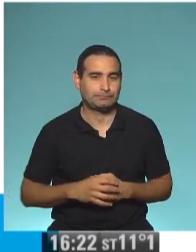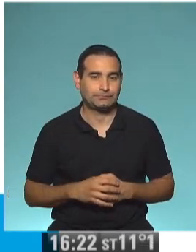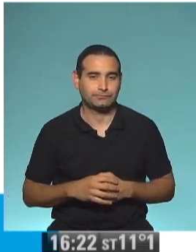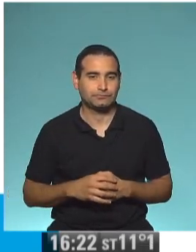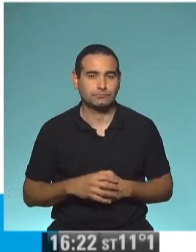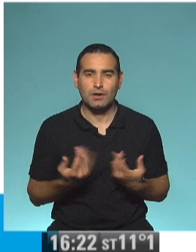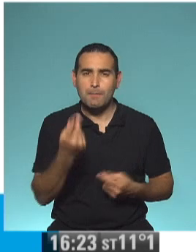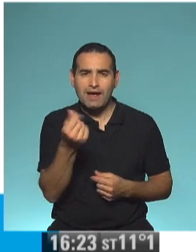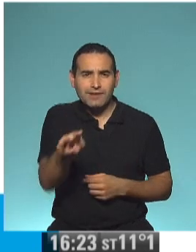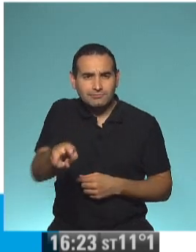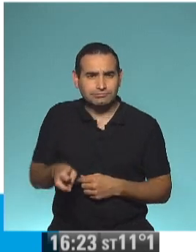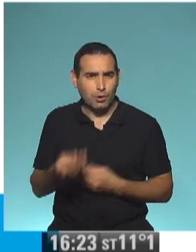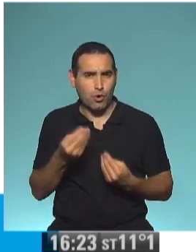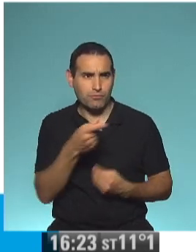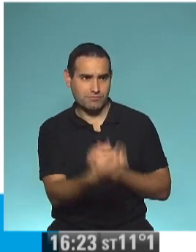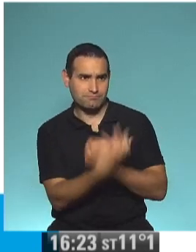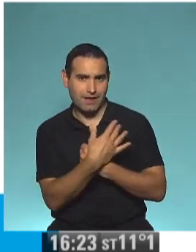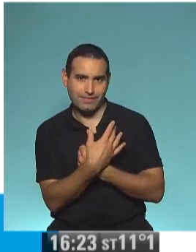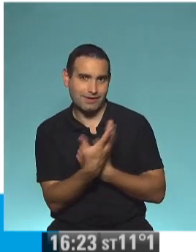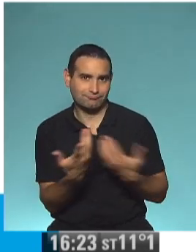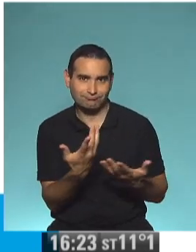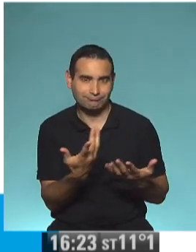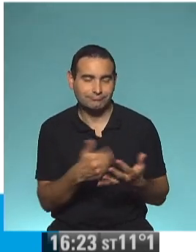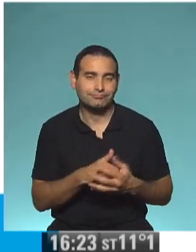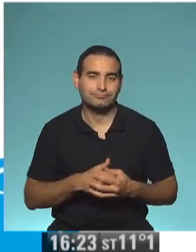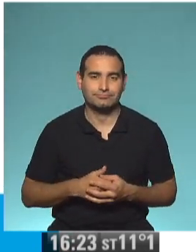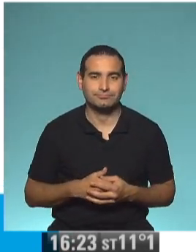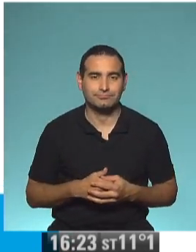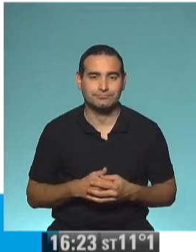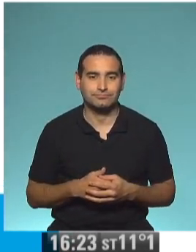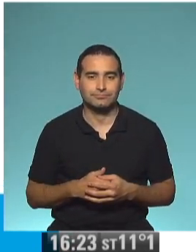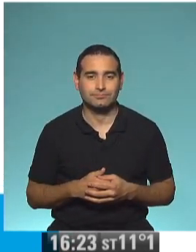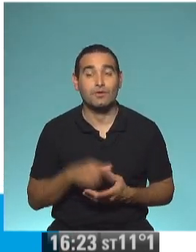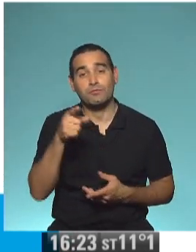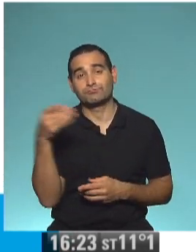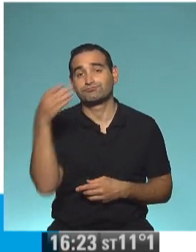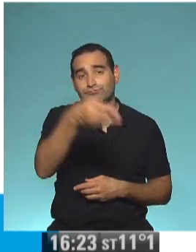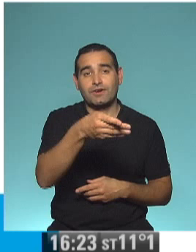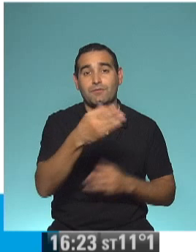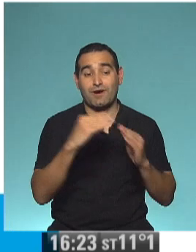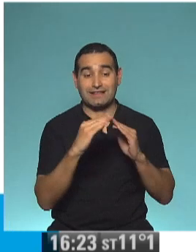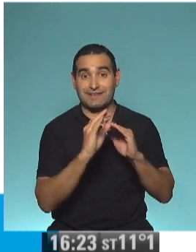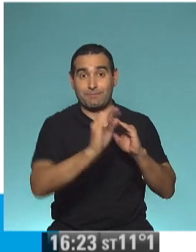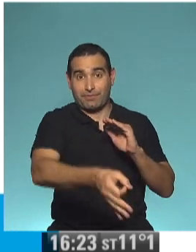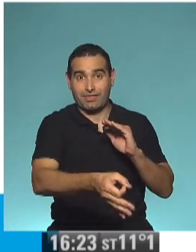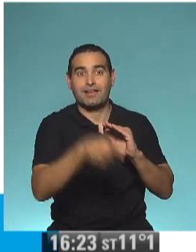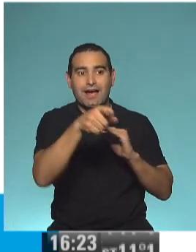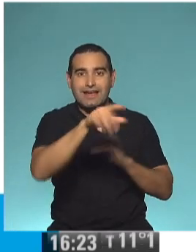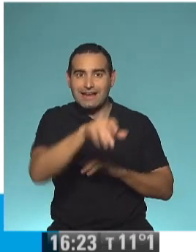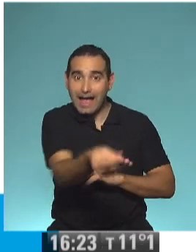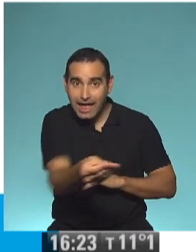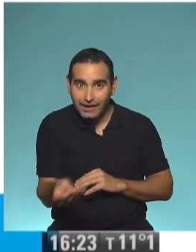¿Cómo retirar el dinero que me enviaron a través de una orden de extracción? Acercate al cajero automático habilitado para estas